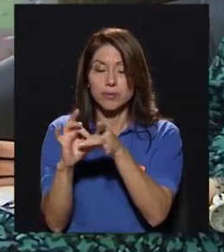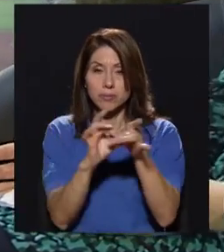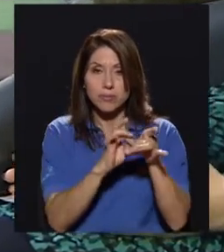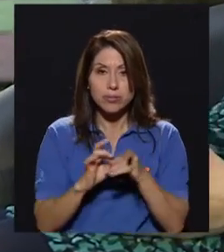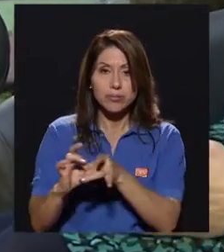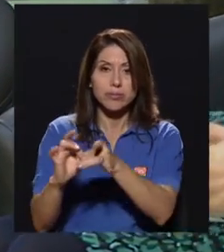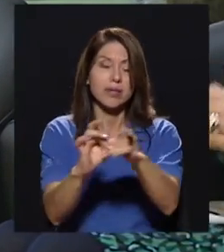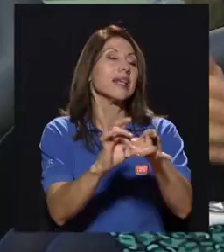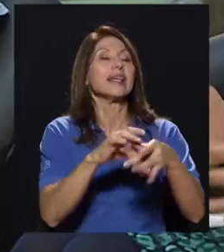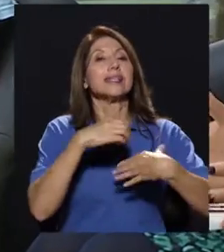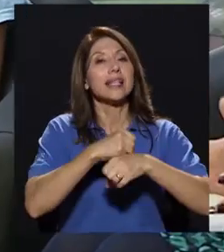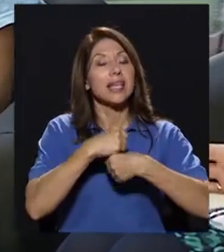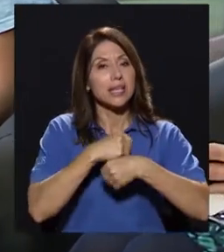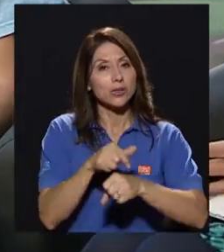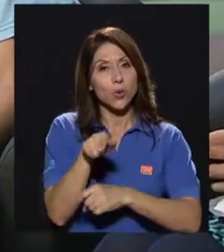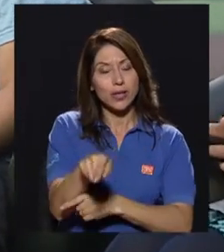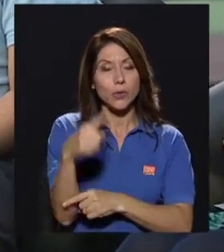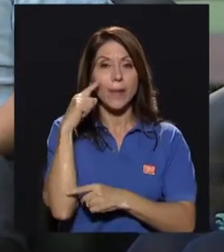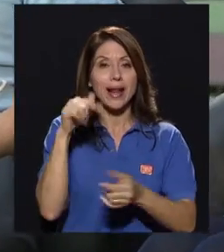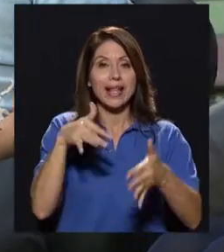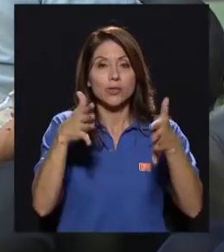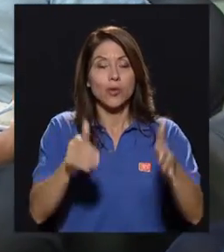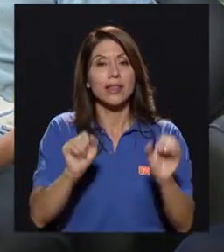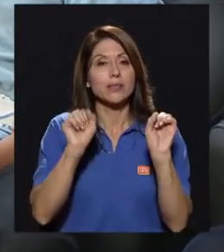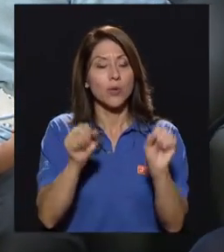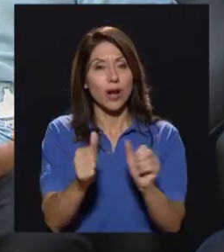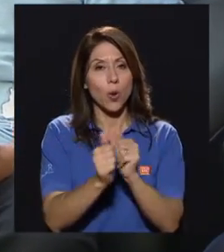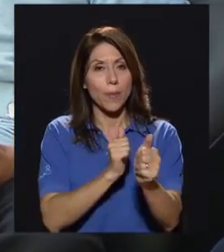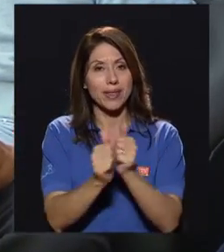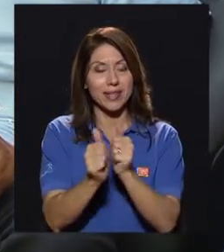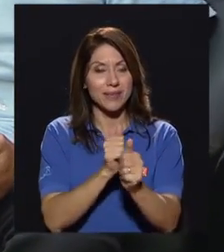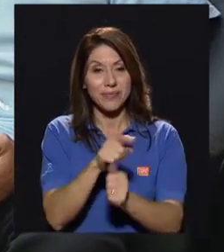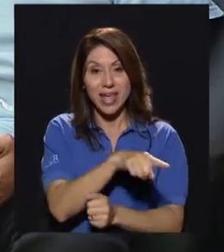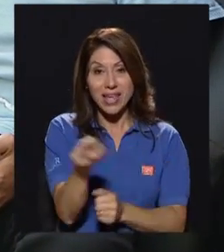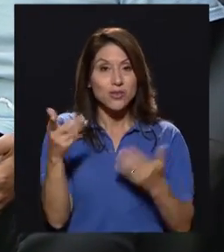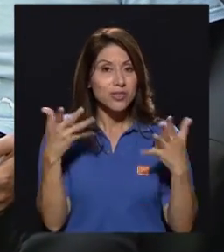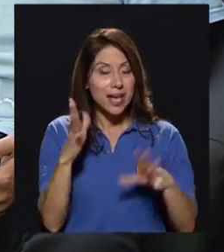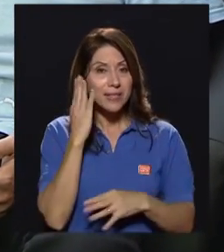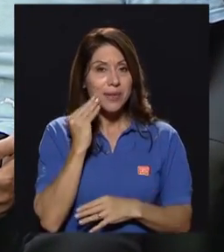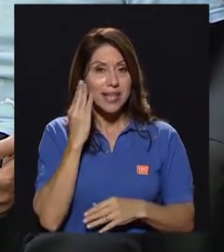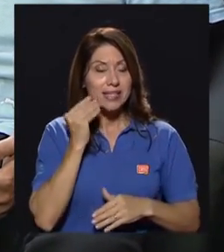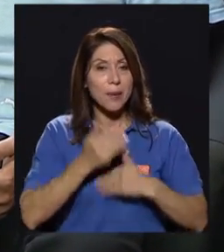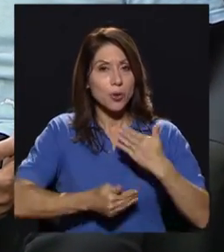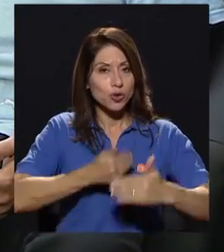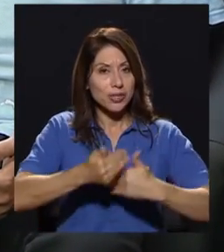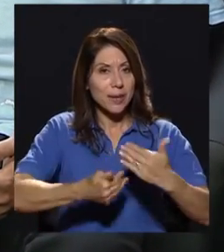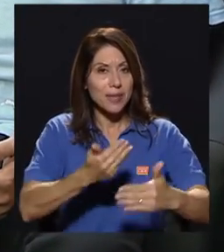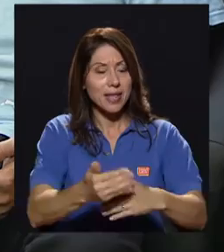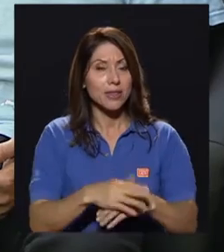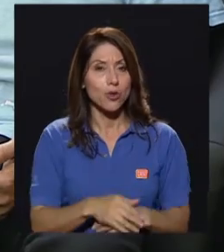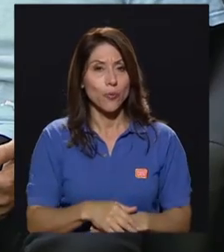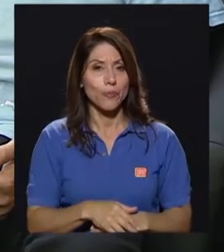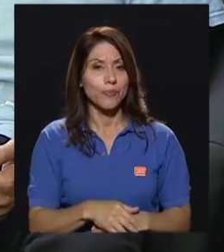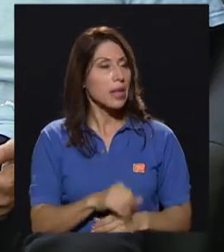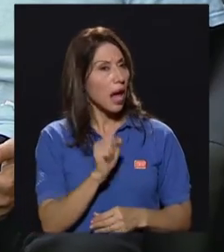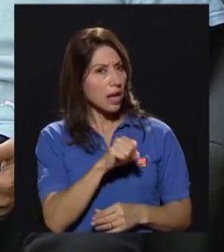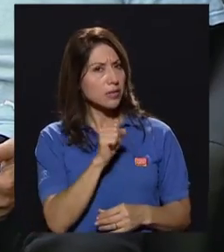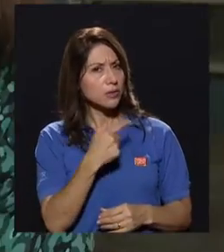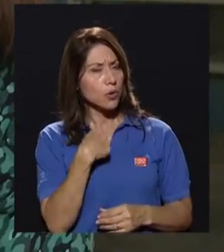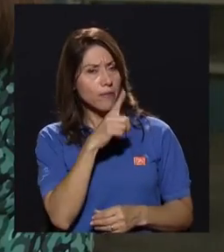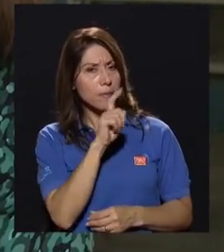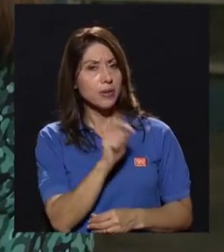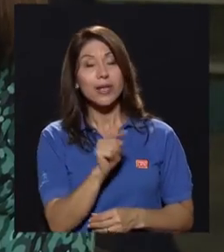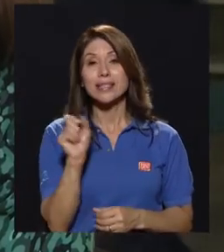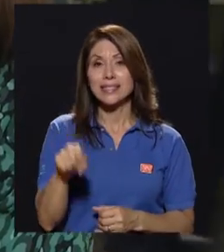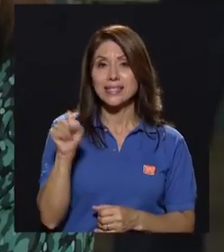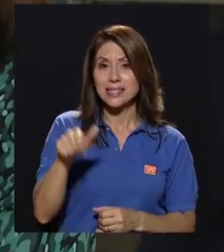que tenían formación en procesamiento. Eso te iba a preguntar, en relación a la competencia del grupo que llevaste a... Sí, este año